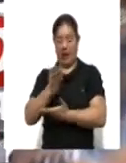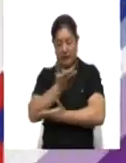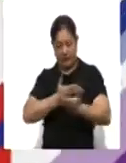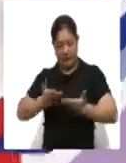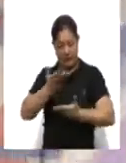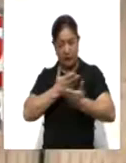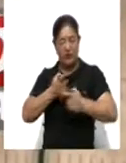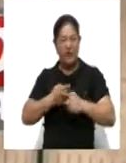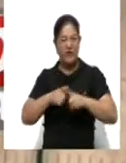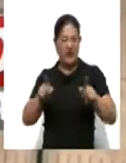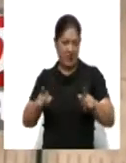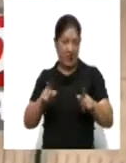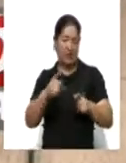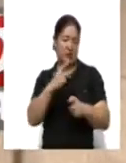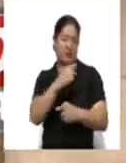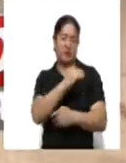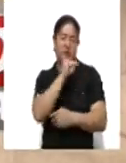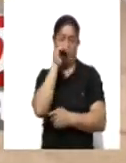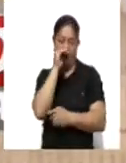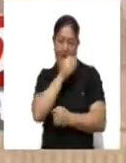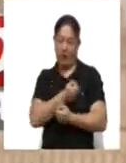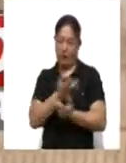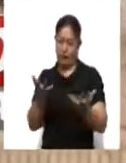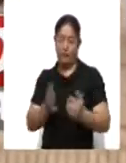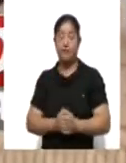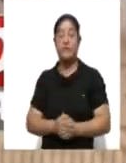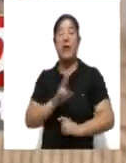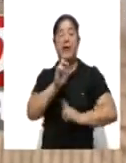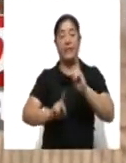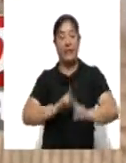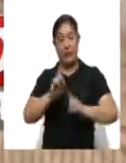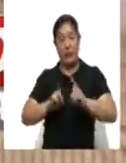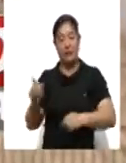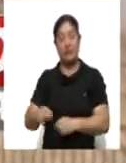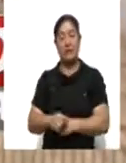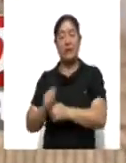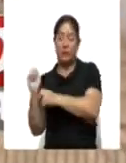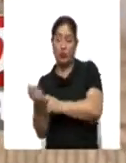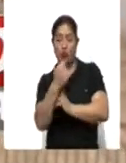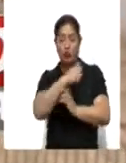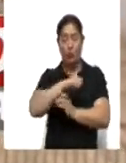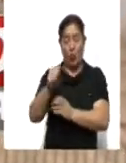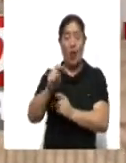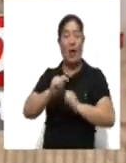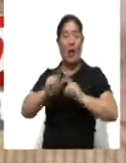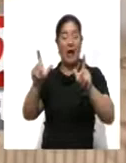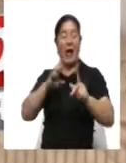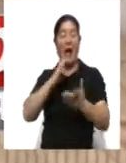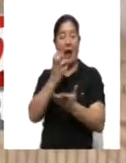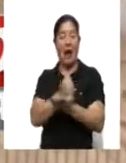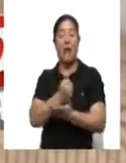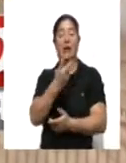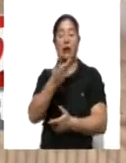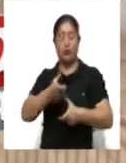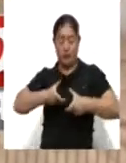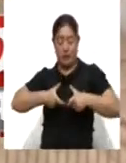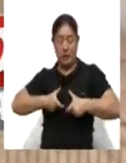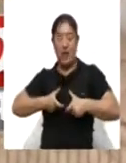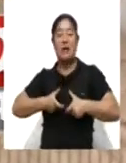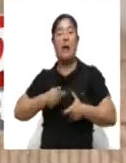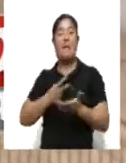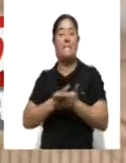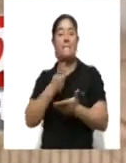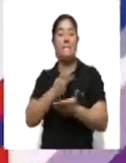integrales. En los deportes, el Squash Tlaxcalteca gana dos medallas de plata en los Juegos Nacionales CONADE